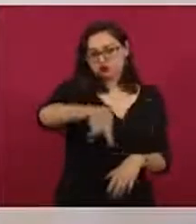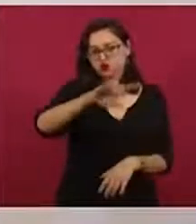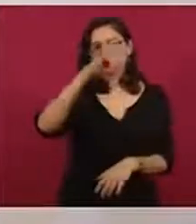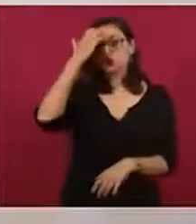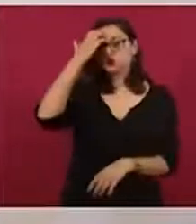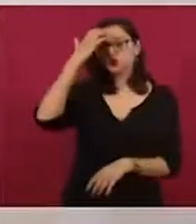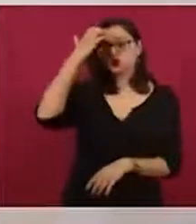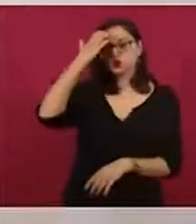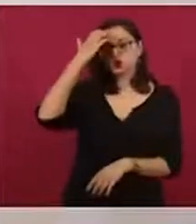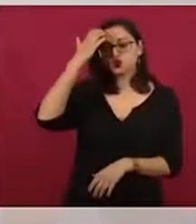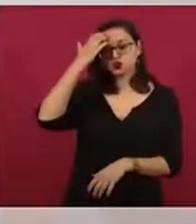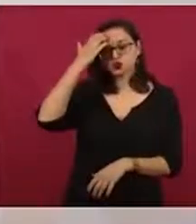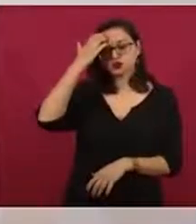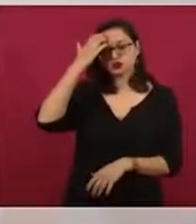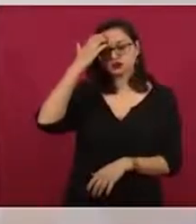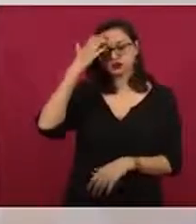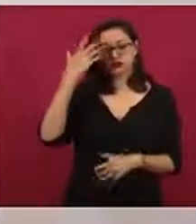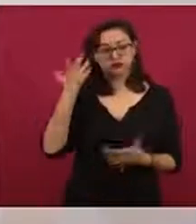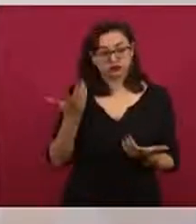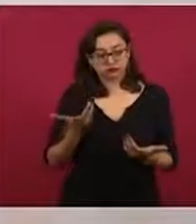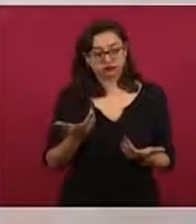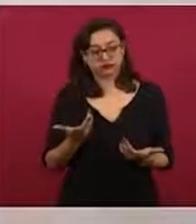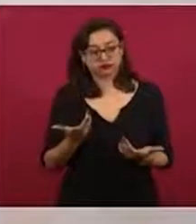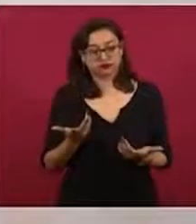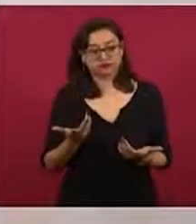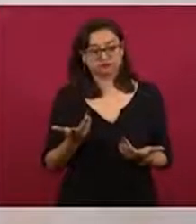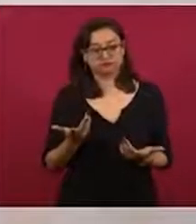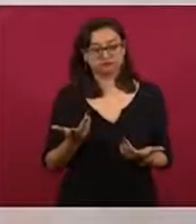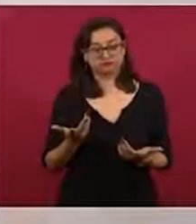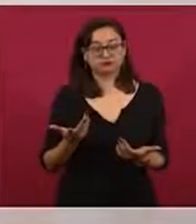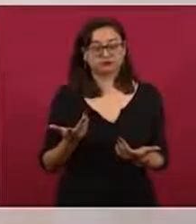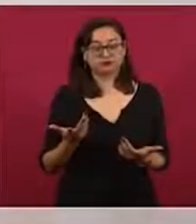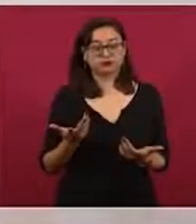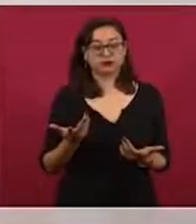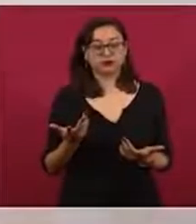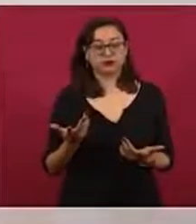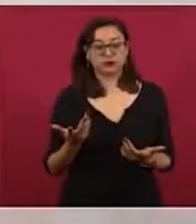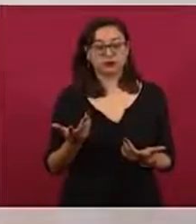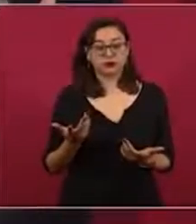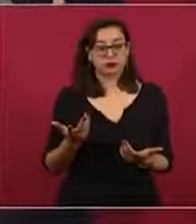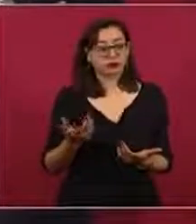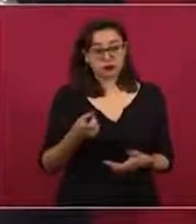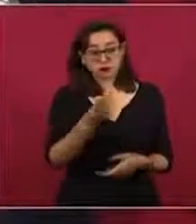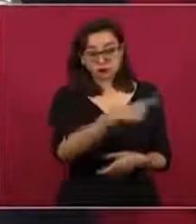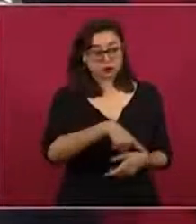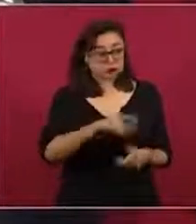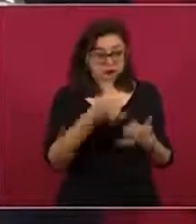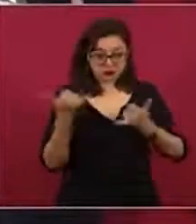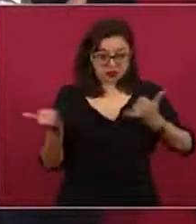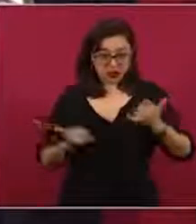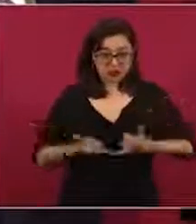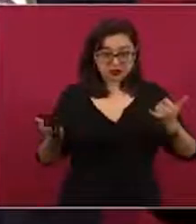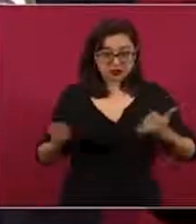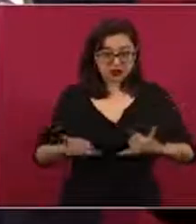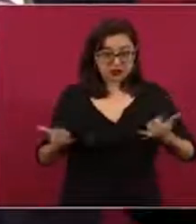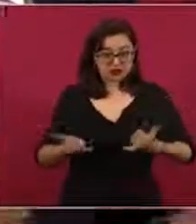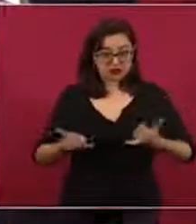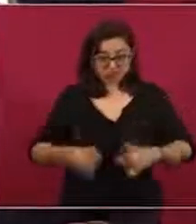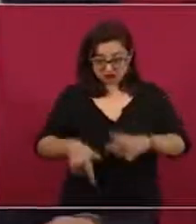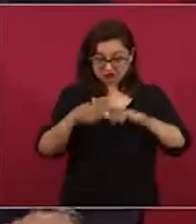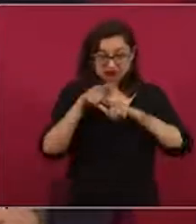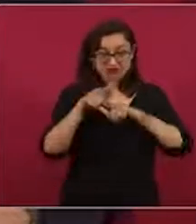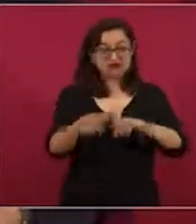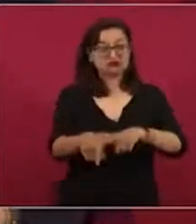aclararles que sí siguen operando como lo hacían,